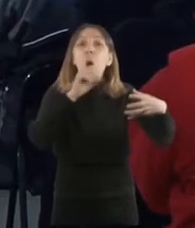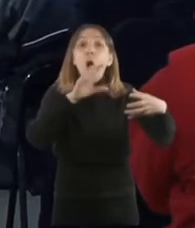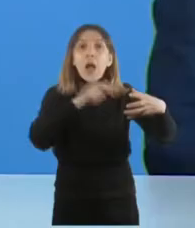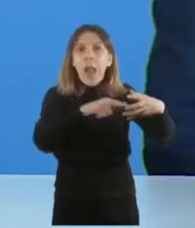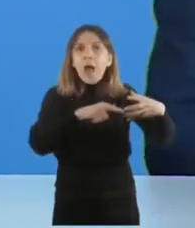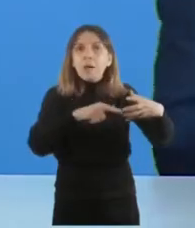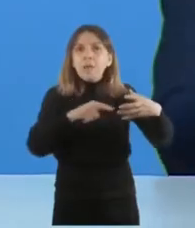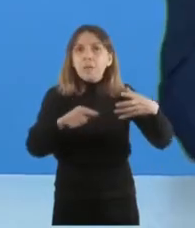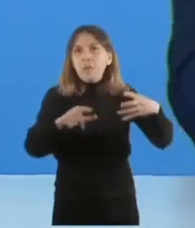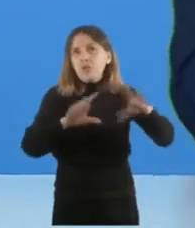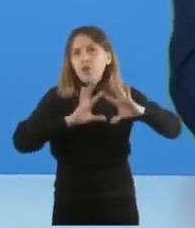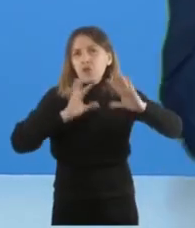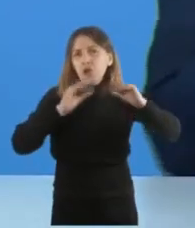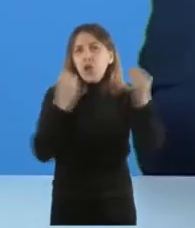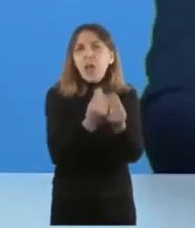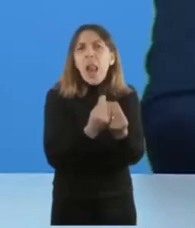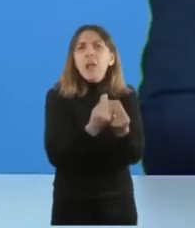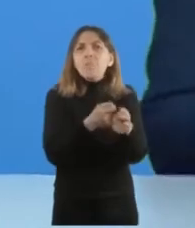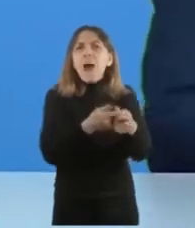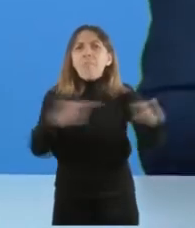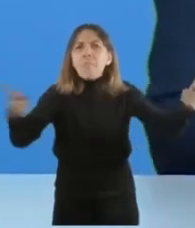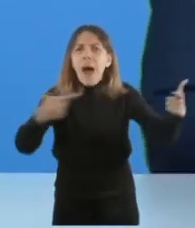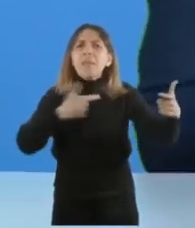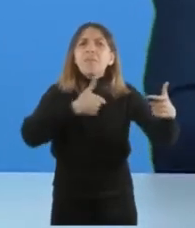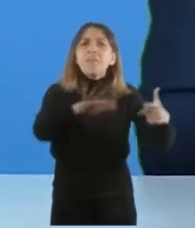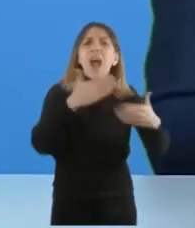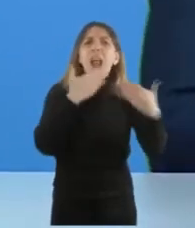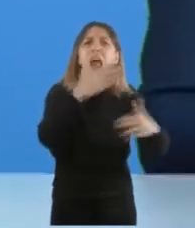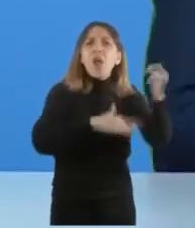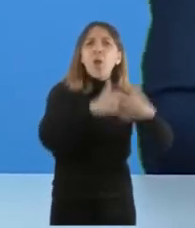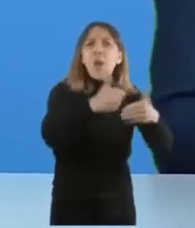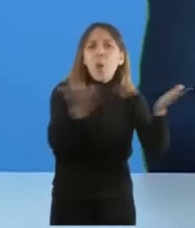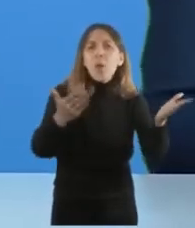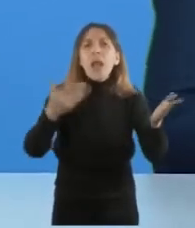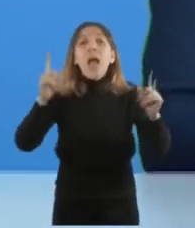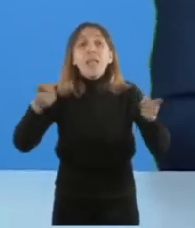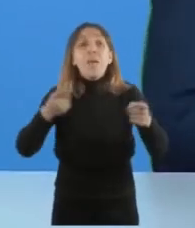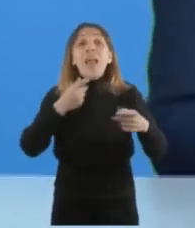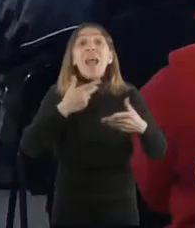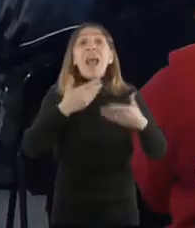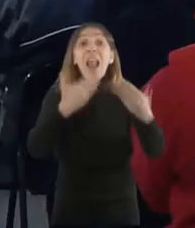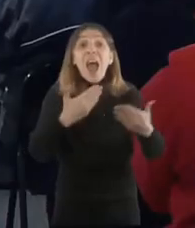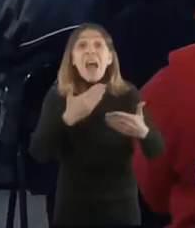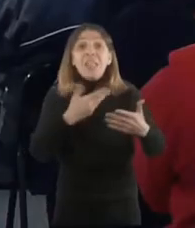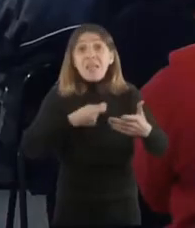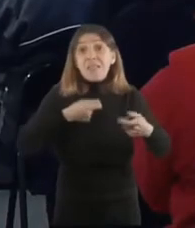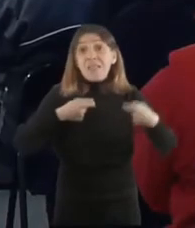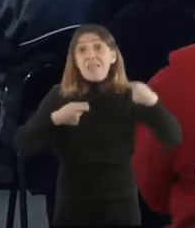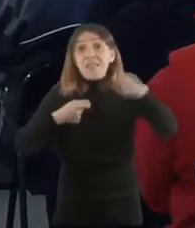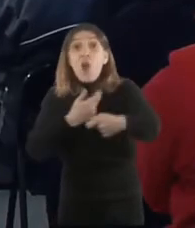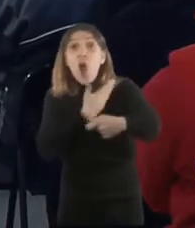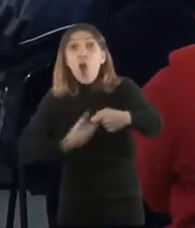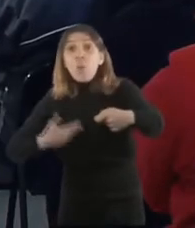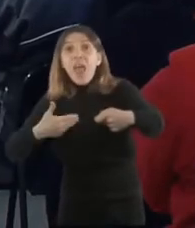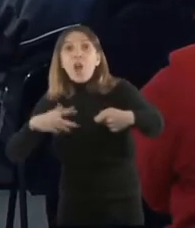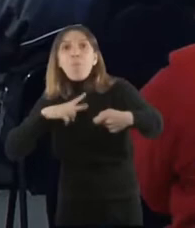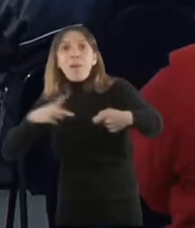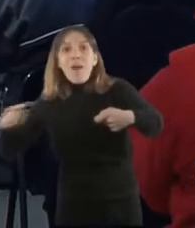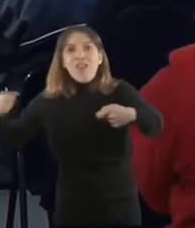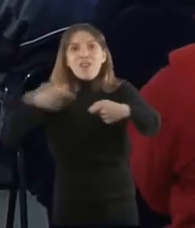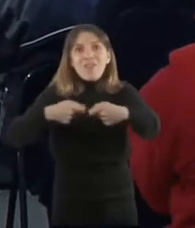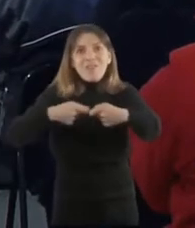partir de la inversión en obra pública y de la inversión privada, de que sigamos